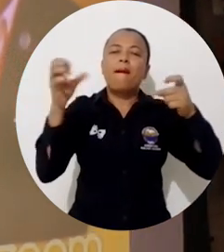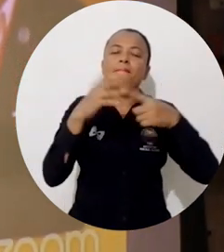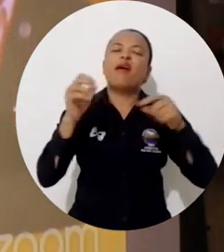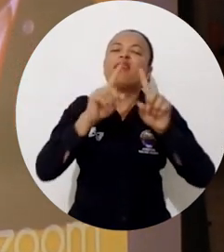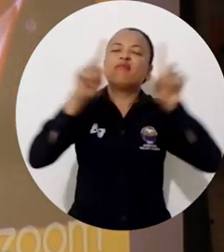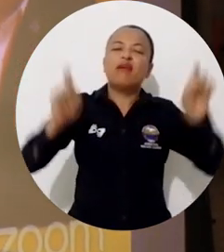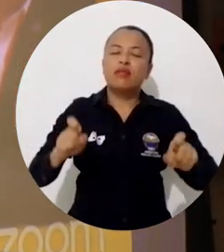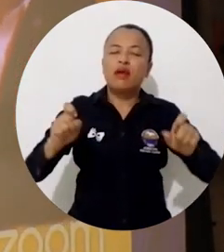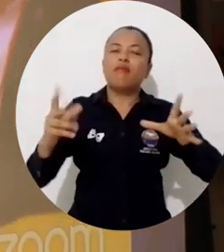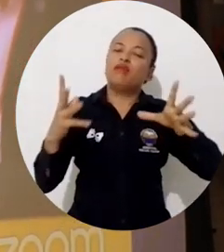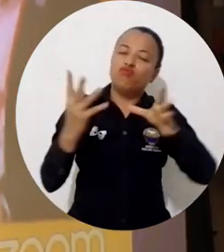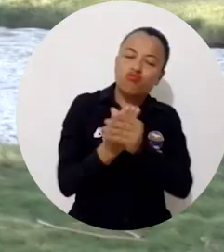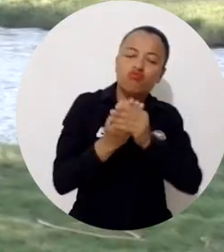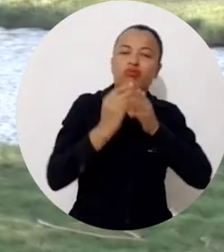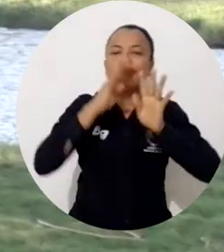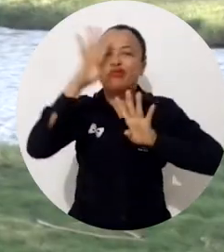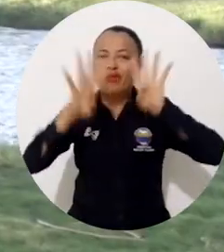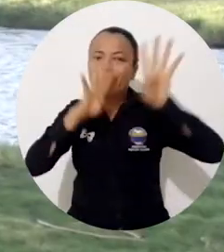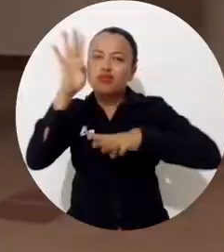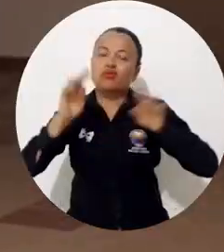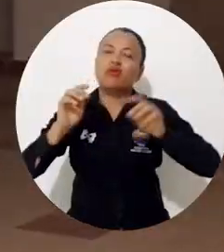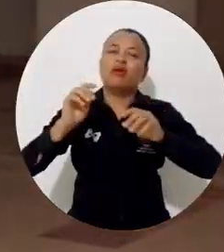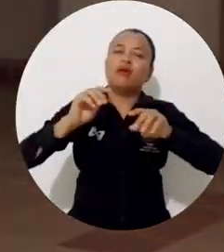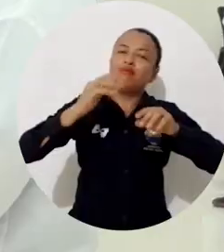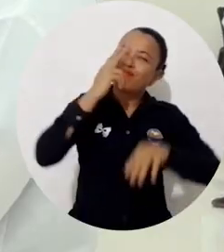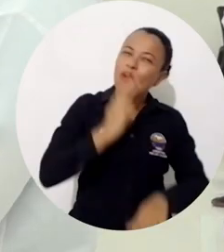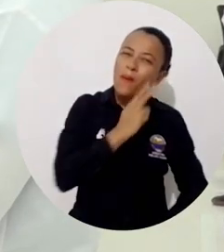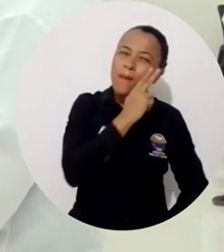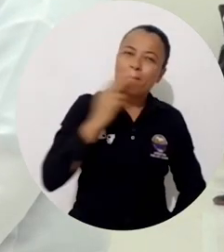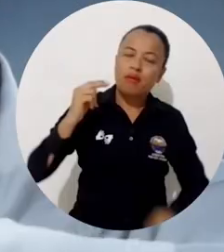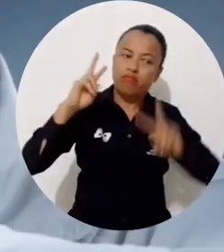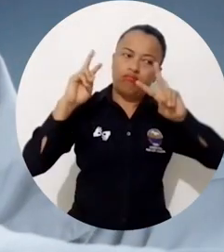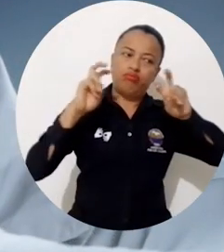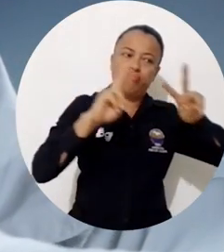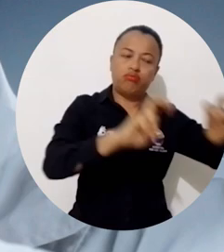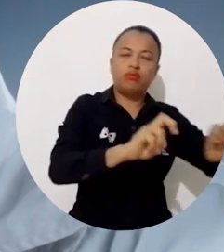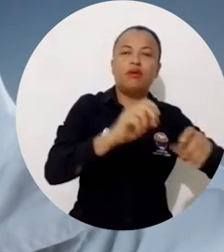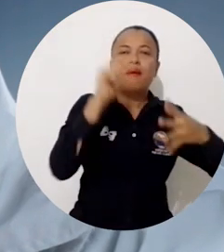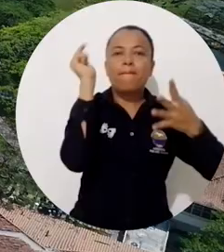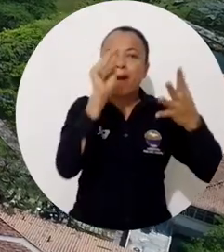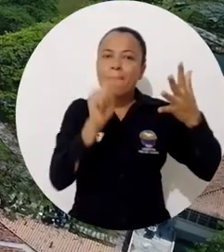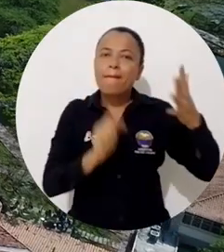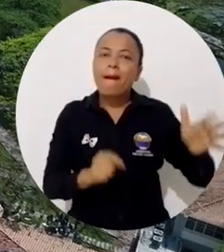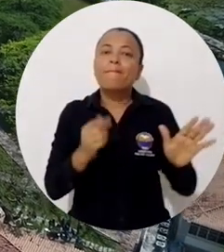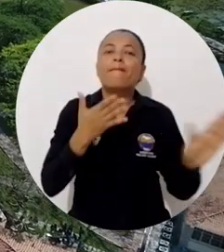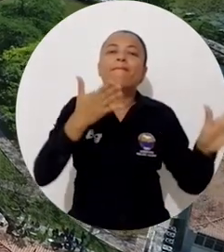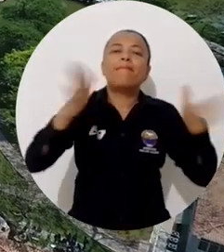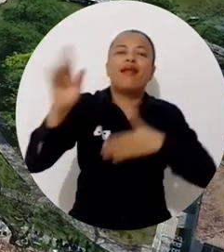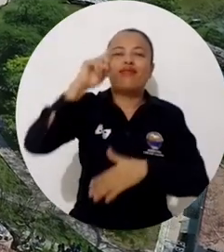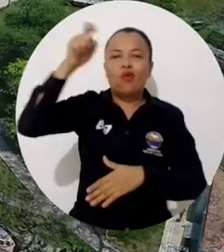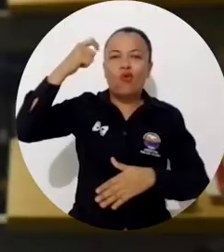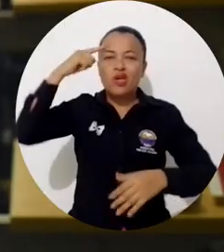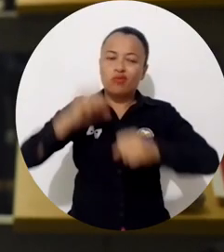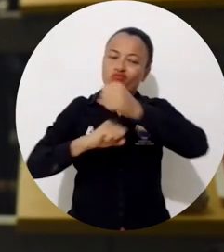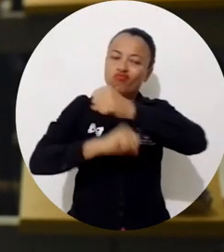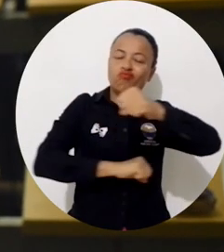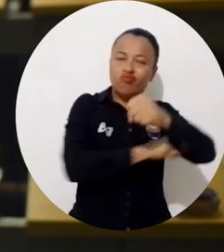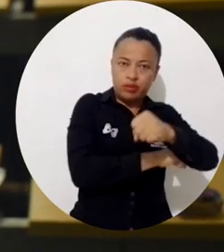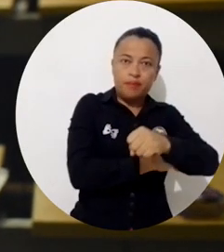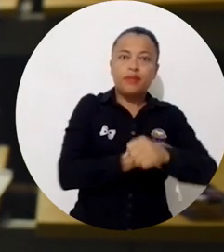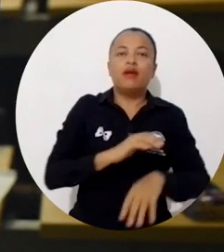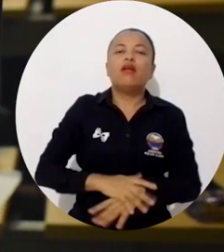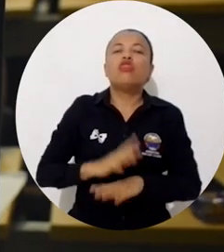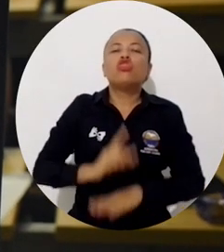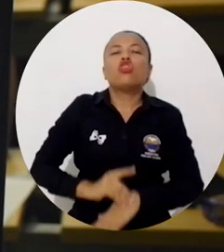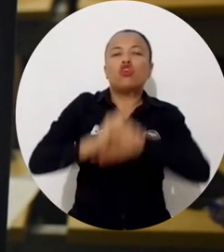Con una intervención basada en inclusión, innovación, compromiso e investigación, pilares de su plan de gobierno, llegó el